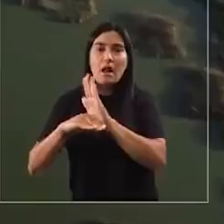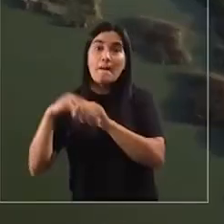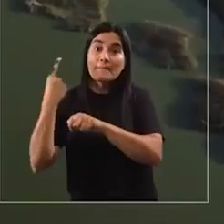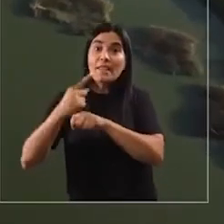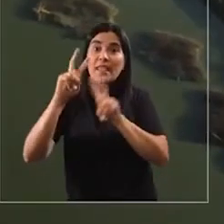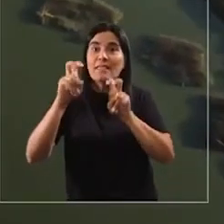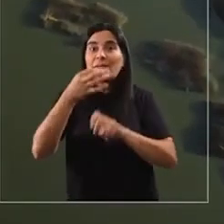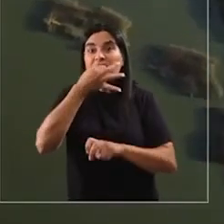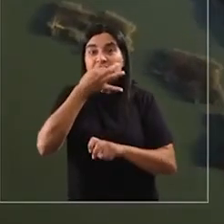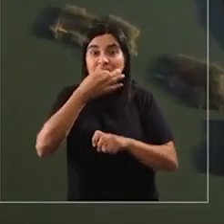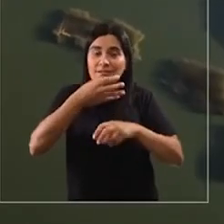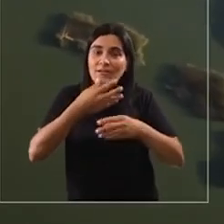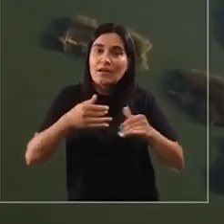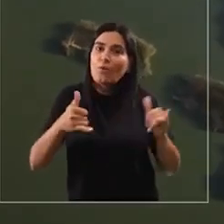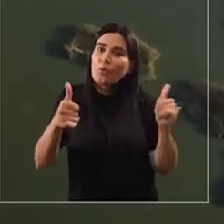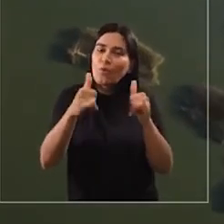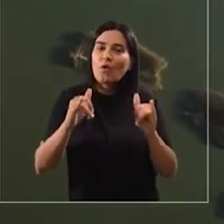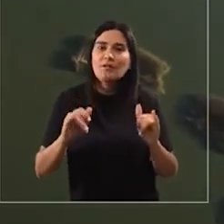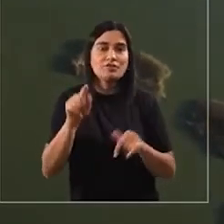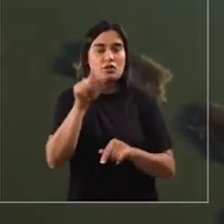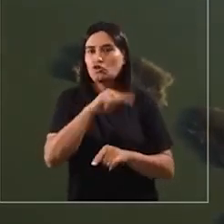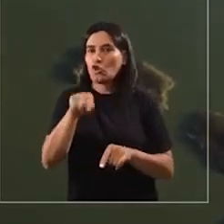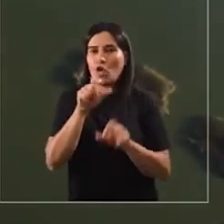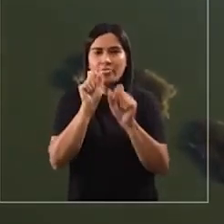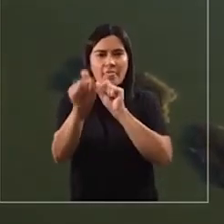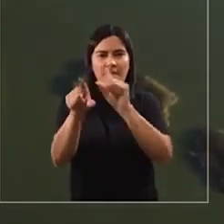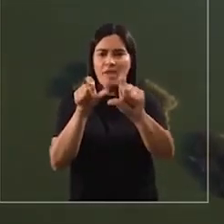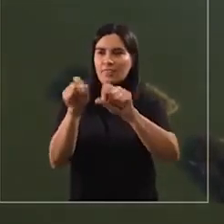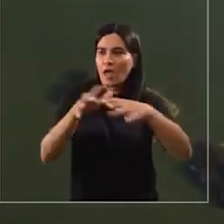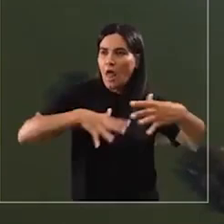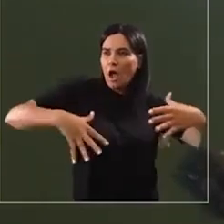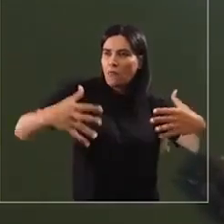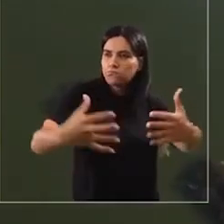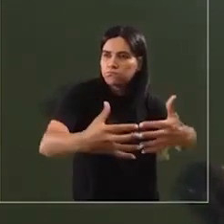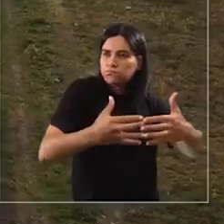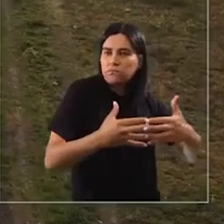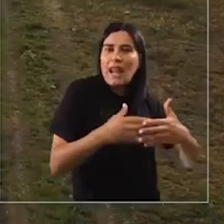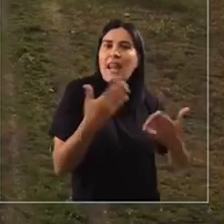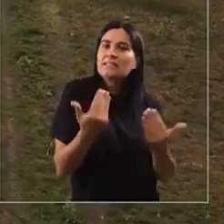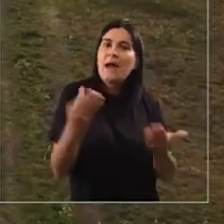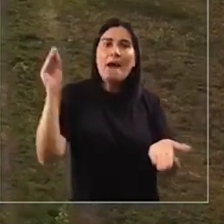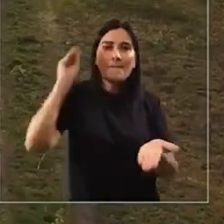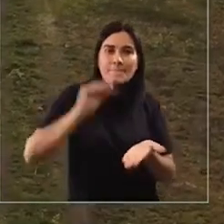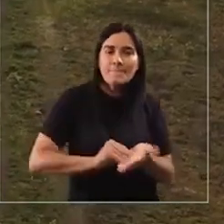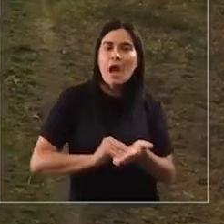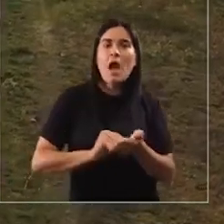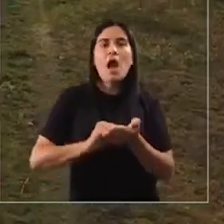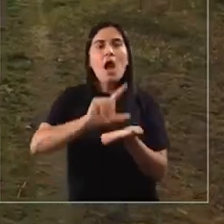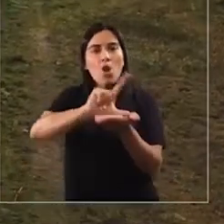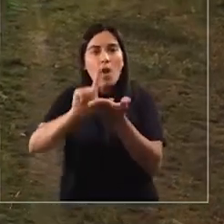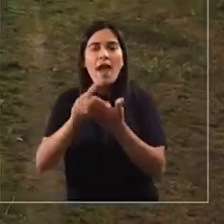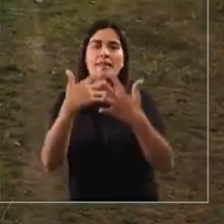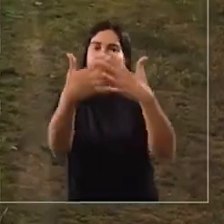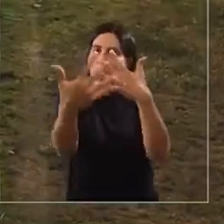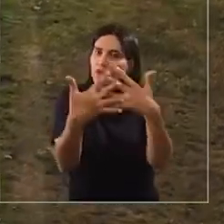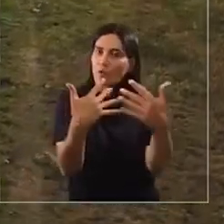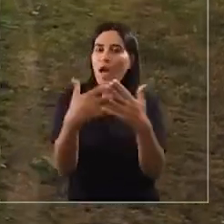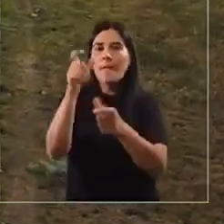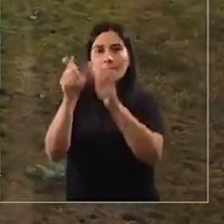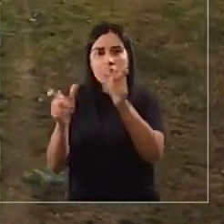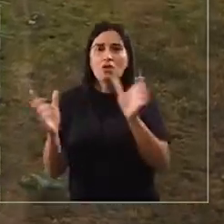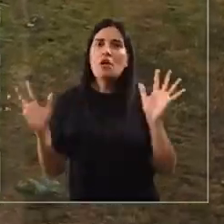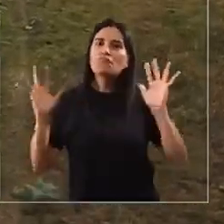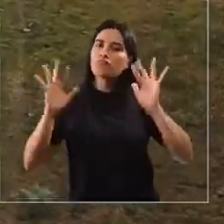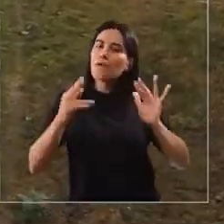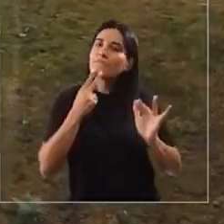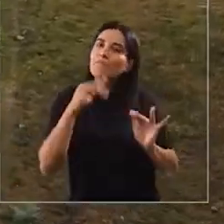área verde. Por lo que defender los humedales implica mayor cantidad de espacios de esparcimiento de áreas verdes, de áreas naturales, para la comuna de